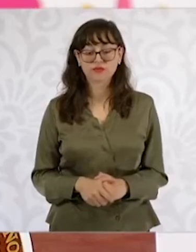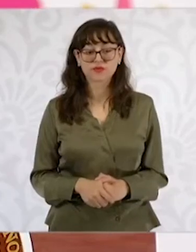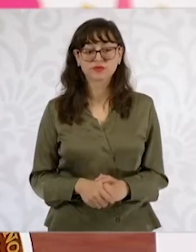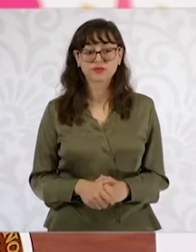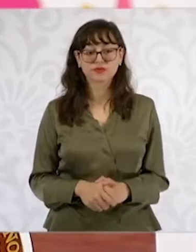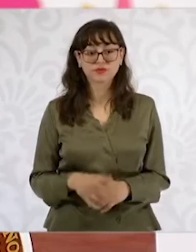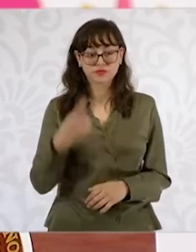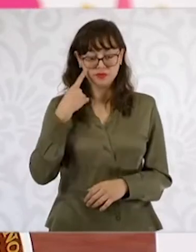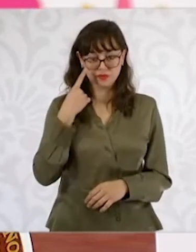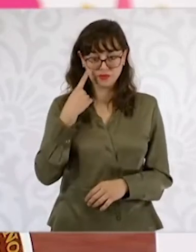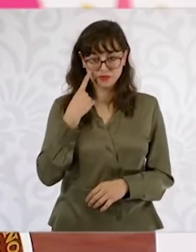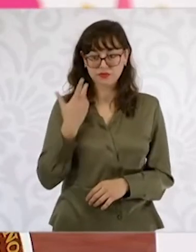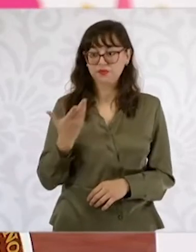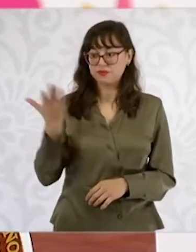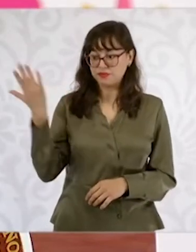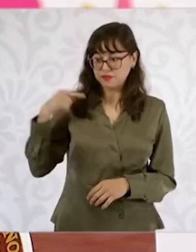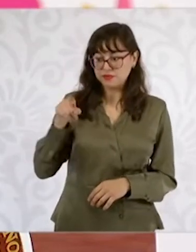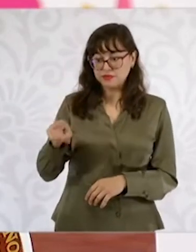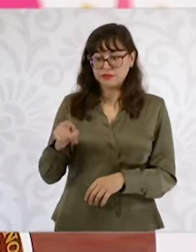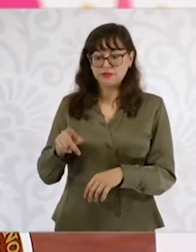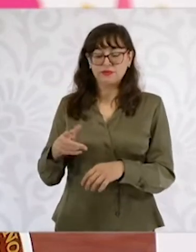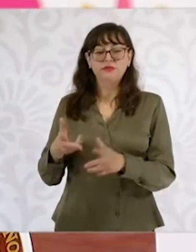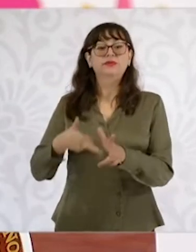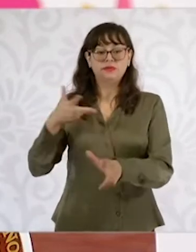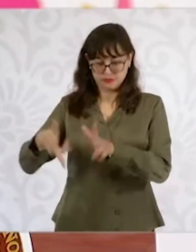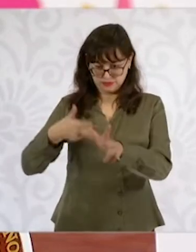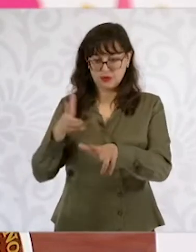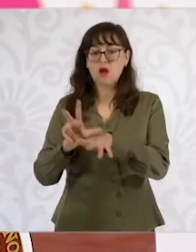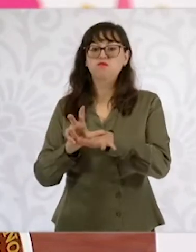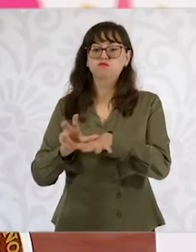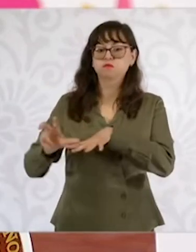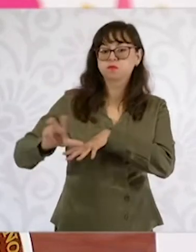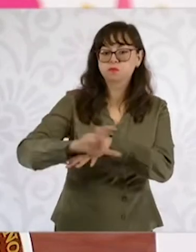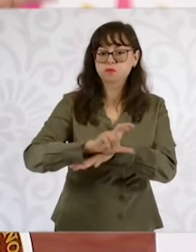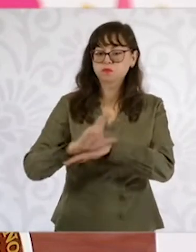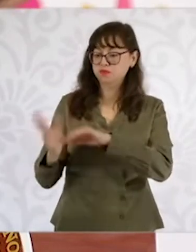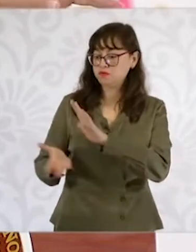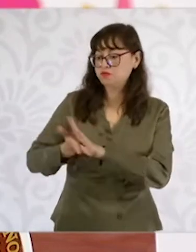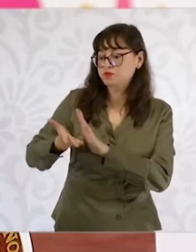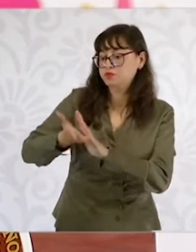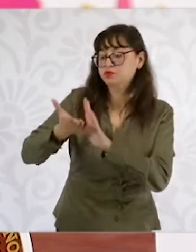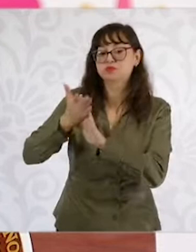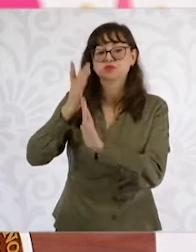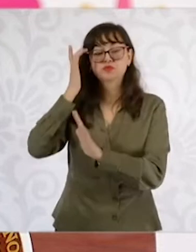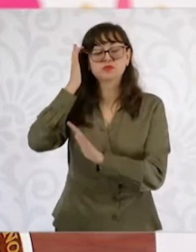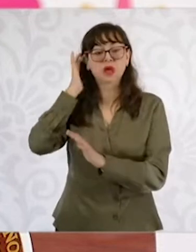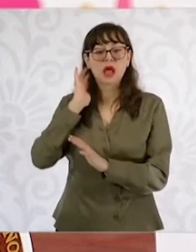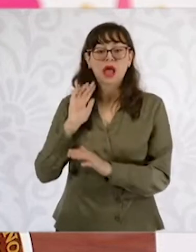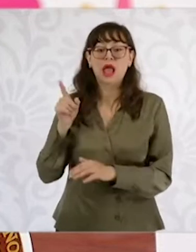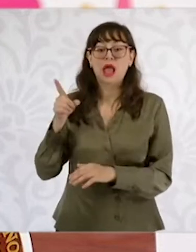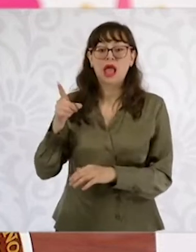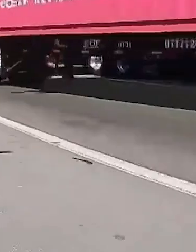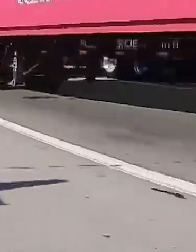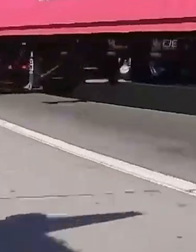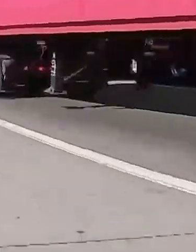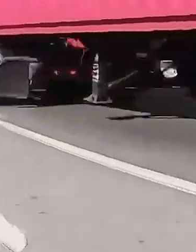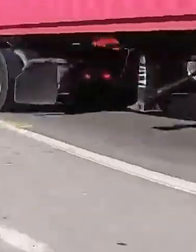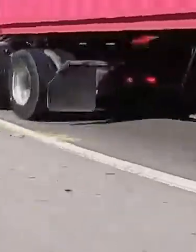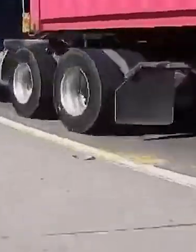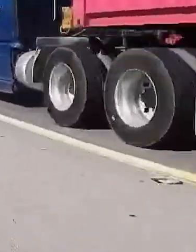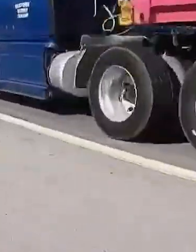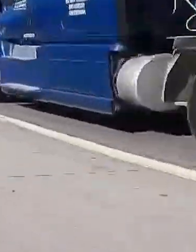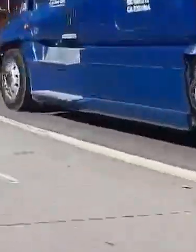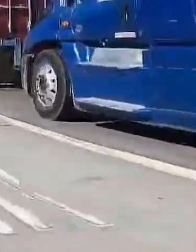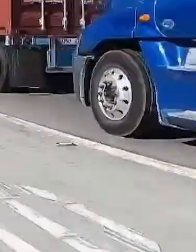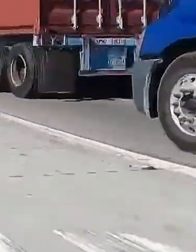La presidenta de México, Claudia Chainbaum, aclaró que en relación con el tratado entre México, Estados Unidos y Canadá, T-MEC, lo que se